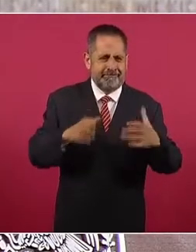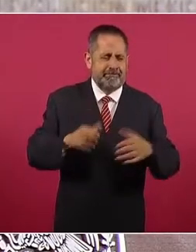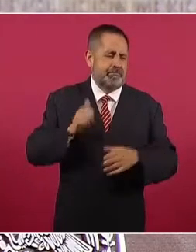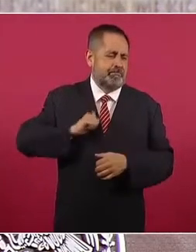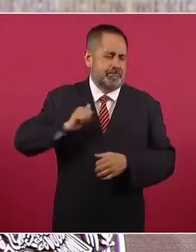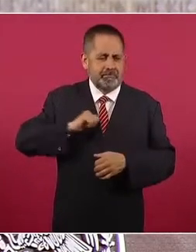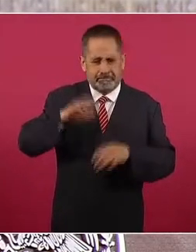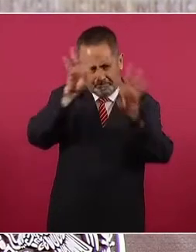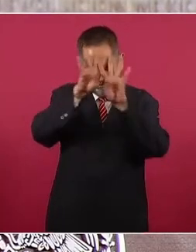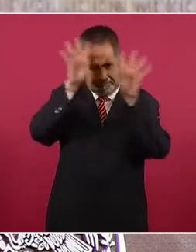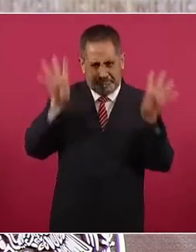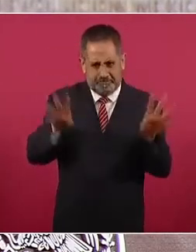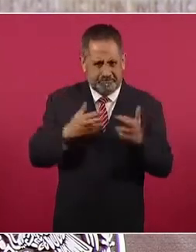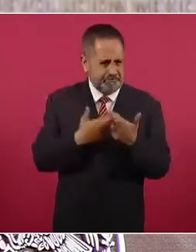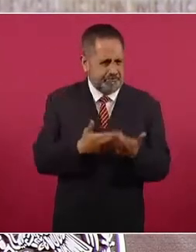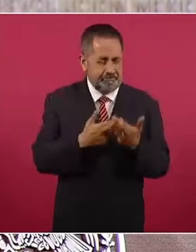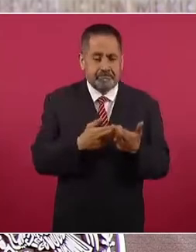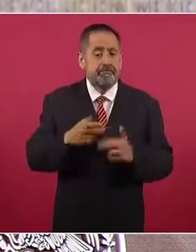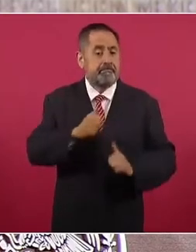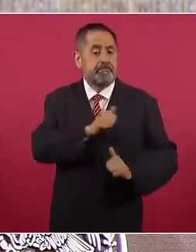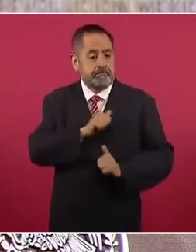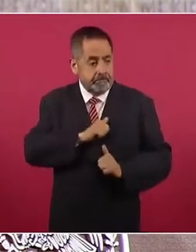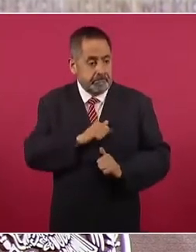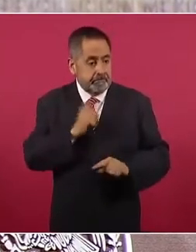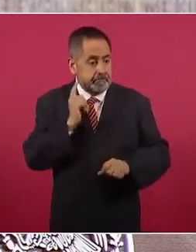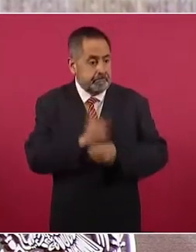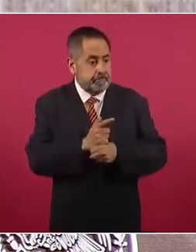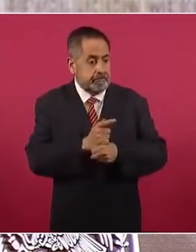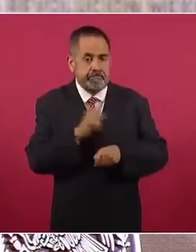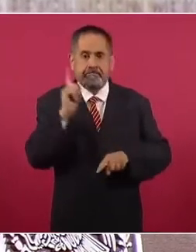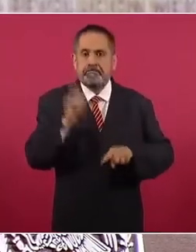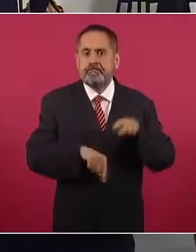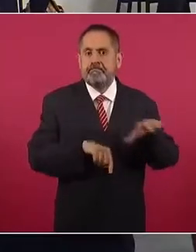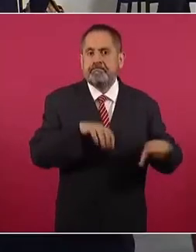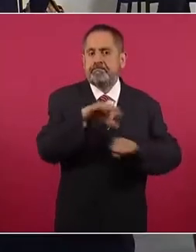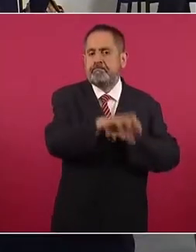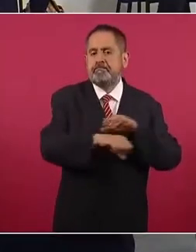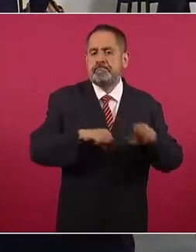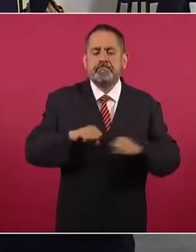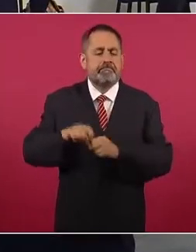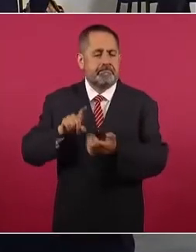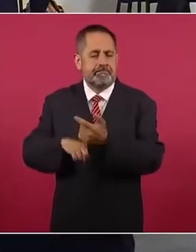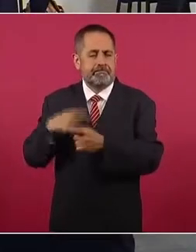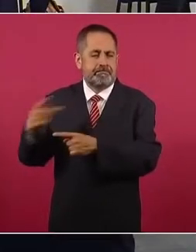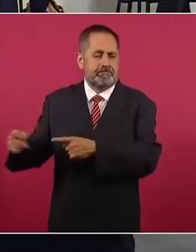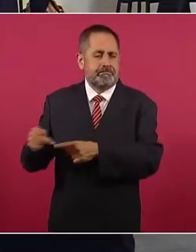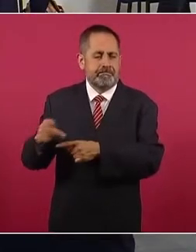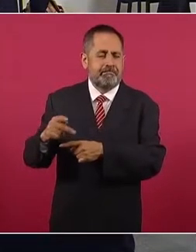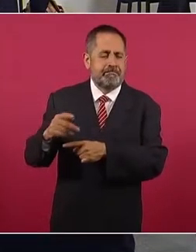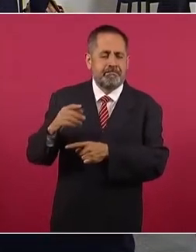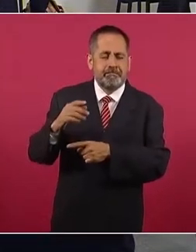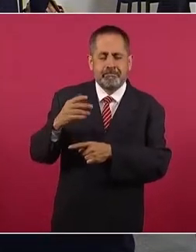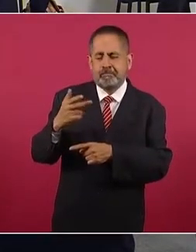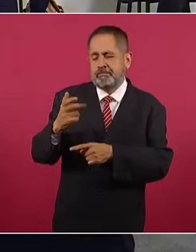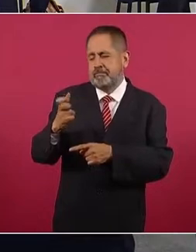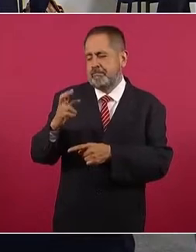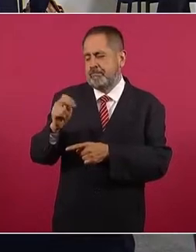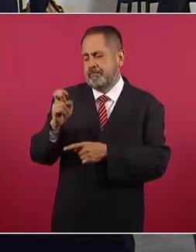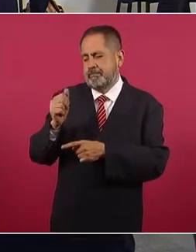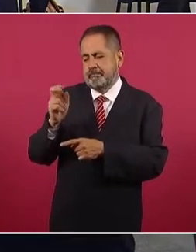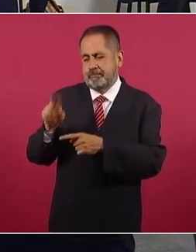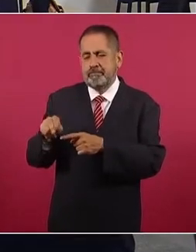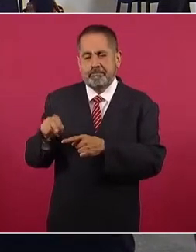los soldados de Cortés. Se quejaba